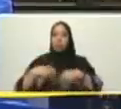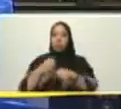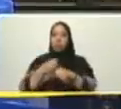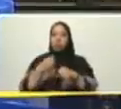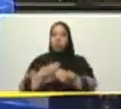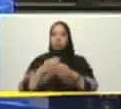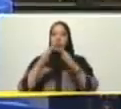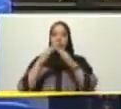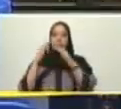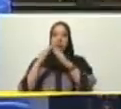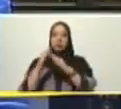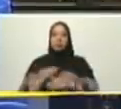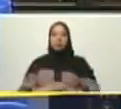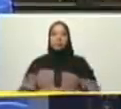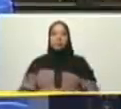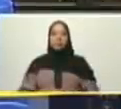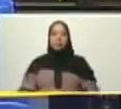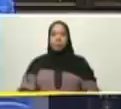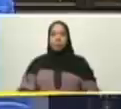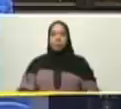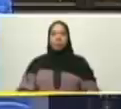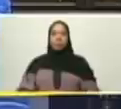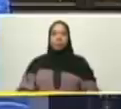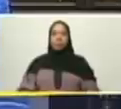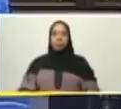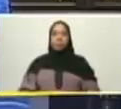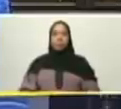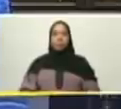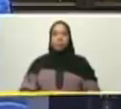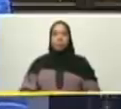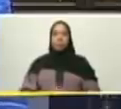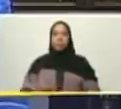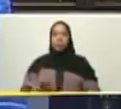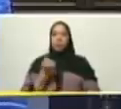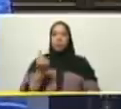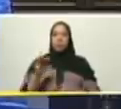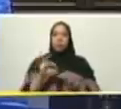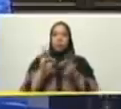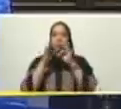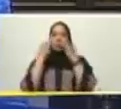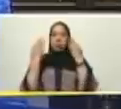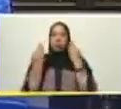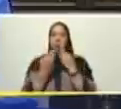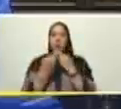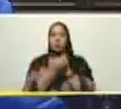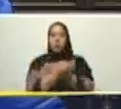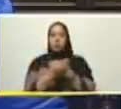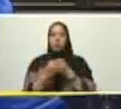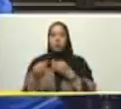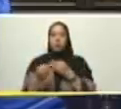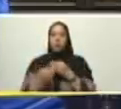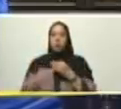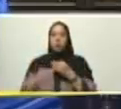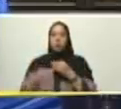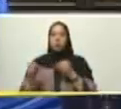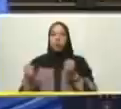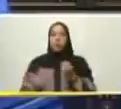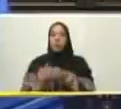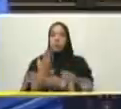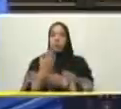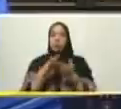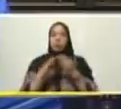hermosa vivienda unifamiliar que entregamos en el urbanismo Villa de los Rosales